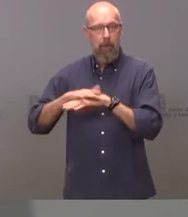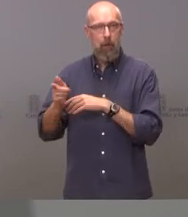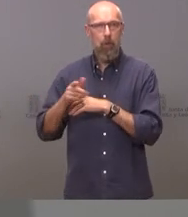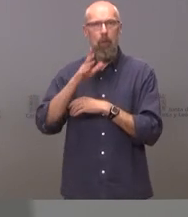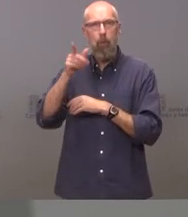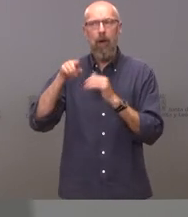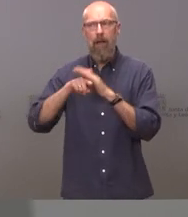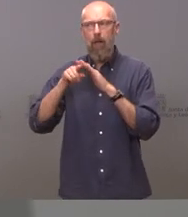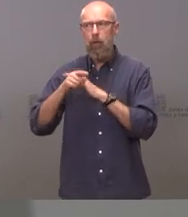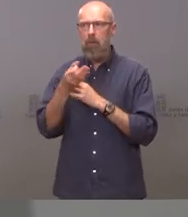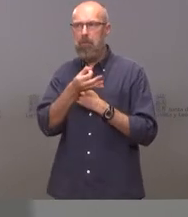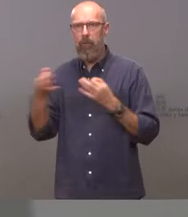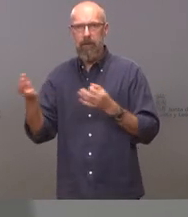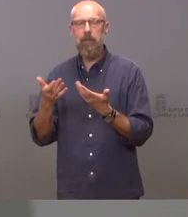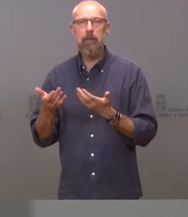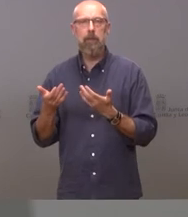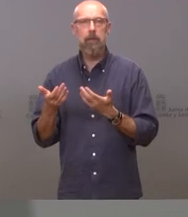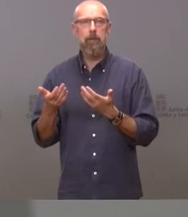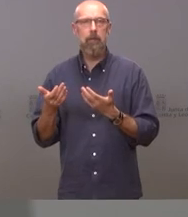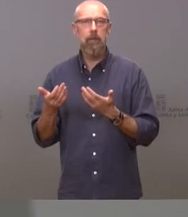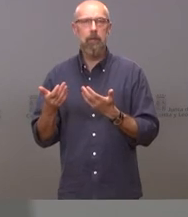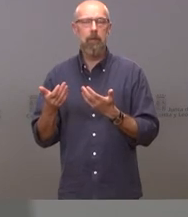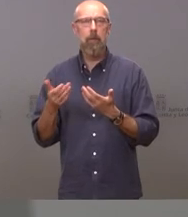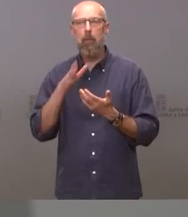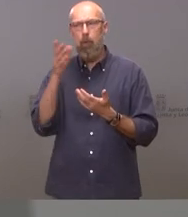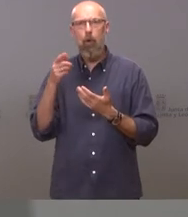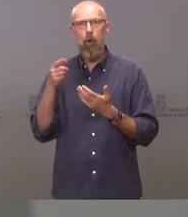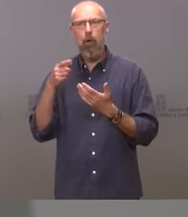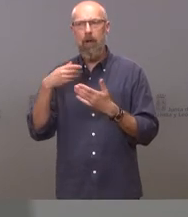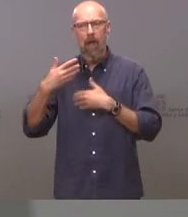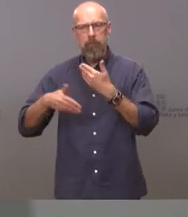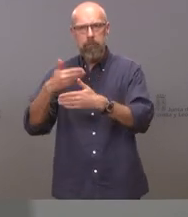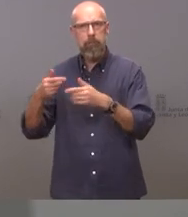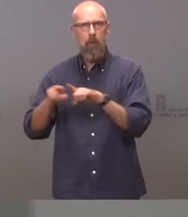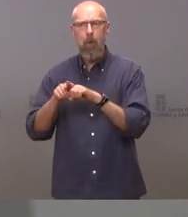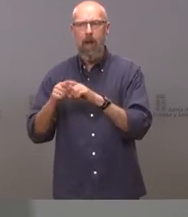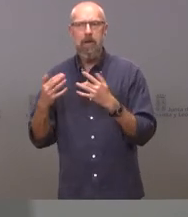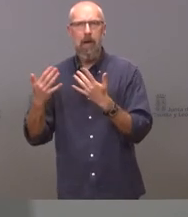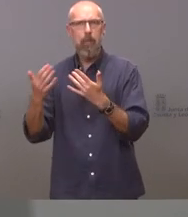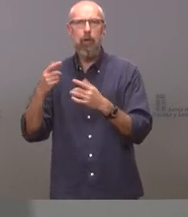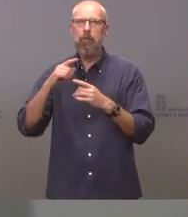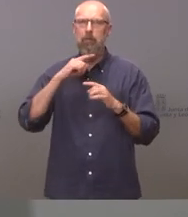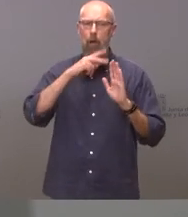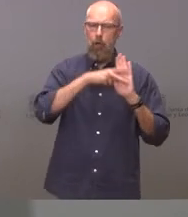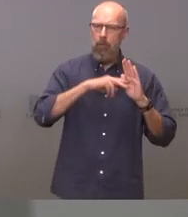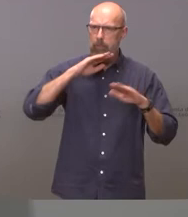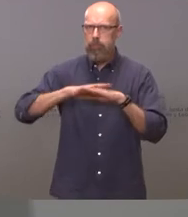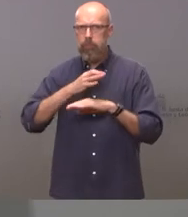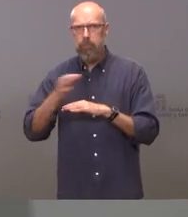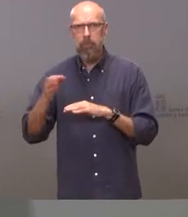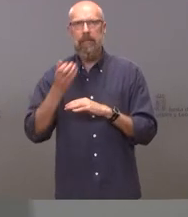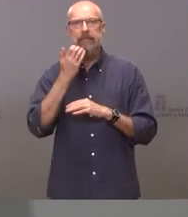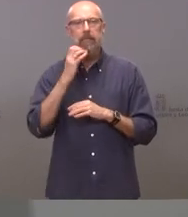excepcional porque ha actuado con celeridad de acuerdo a la norma en el mismo momento que ha tenido